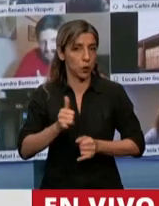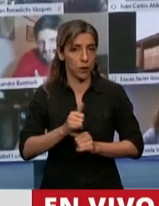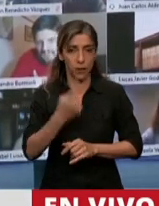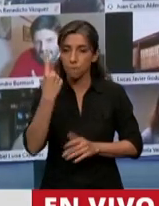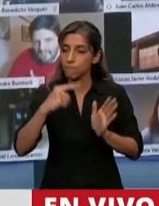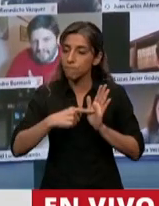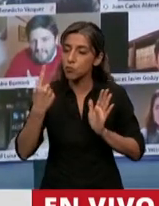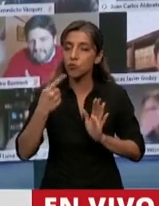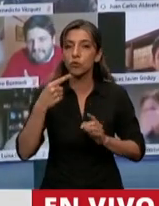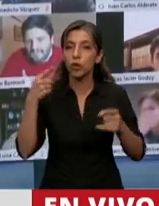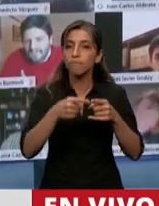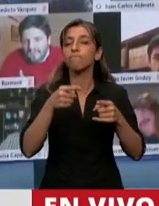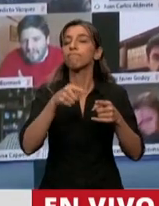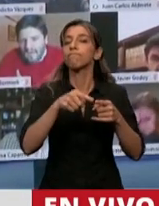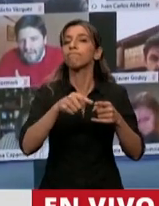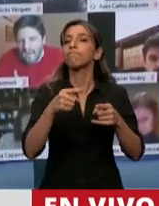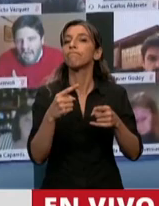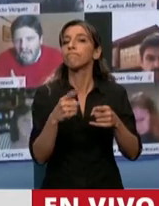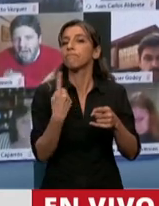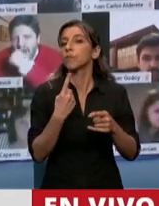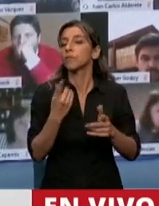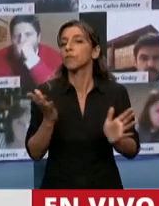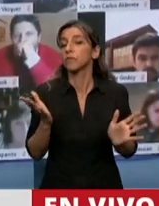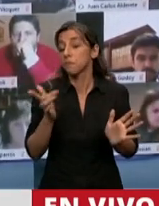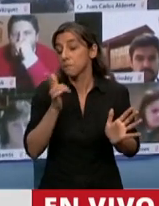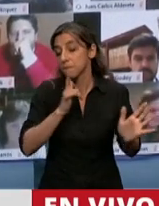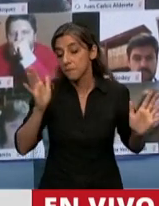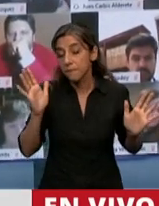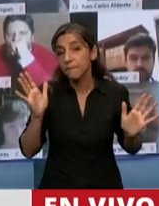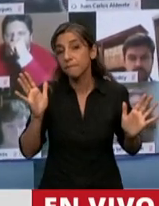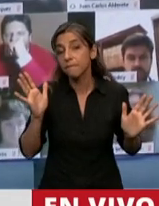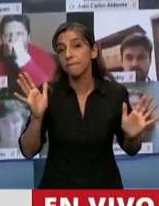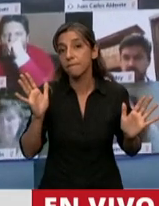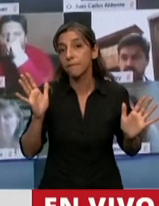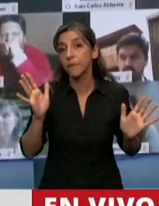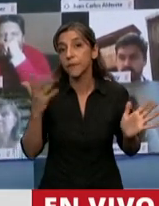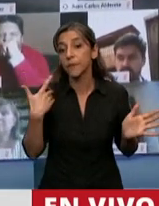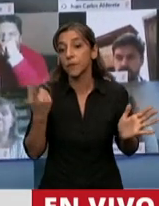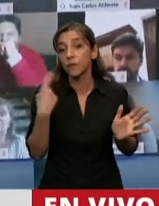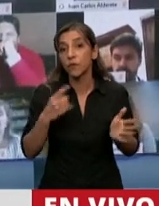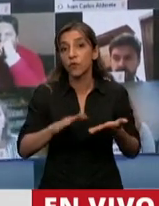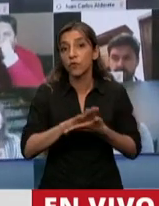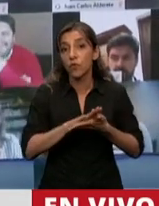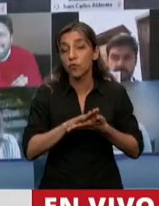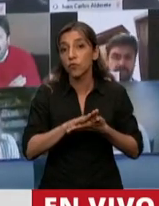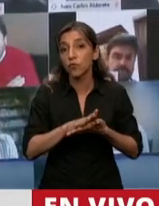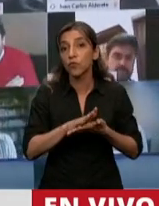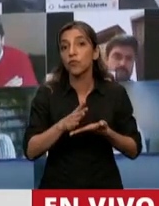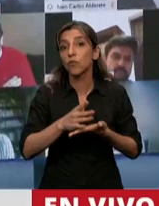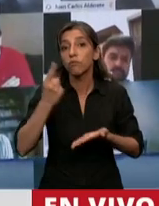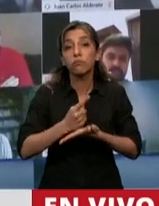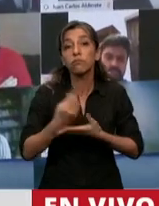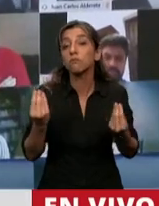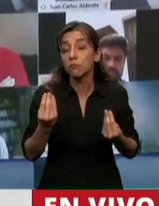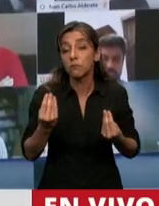que ese punto central que tenemos que resolver esta noche es si vamos a sesionar, si vamos a funcionar con